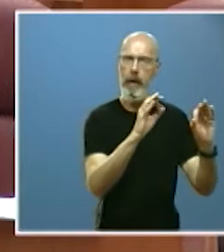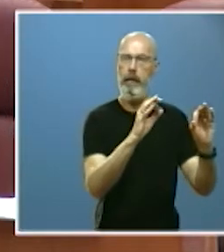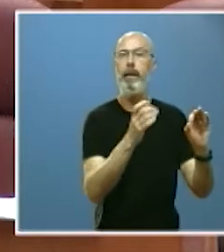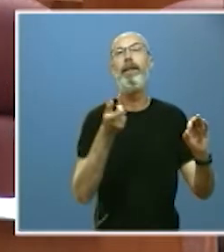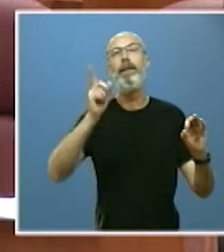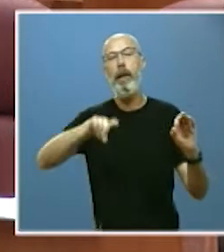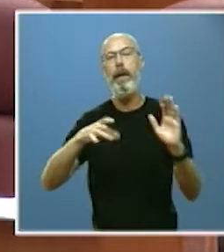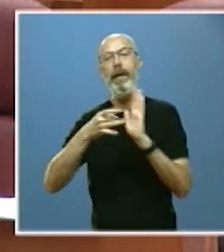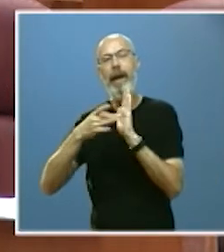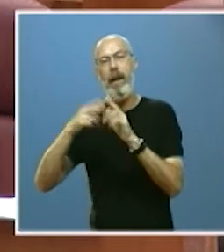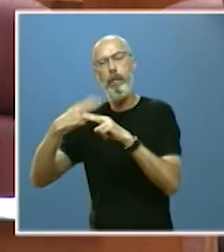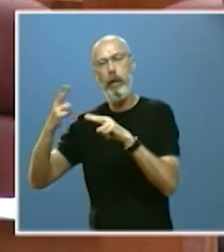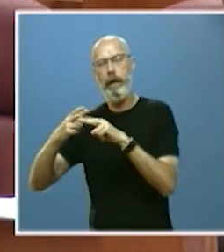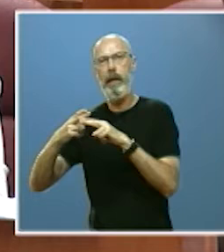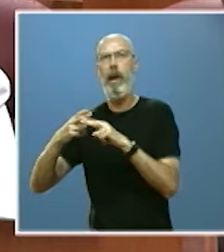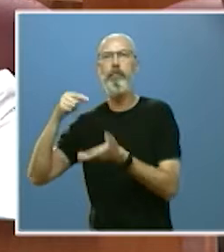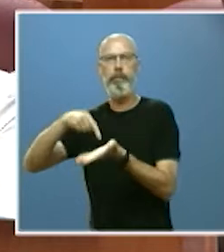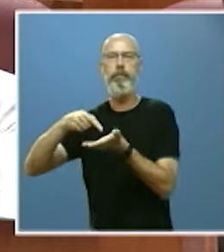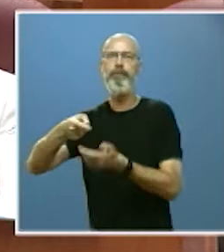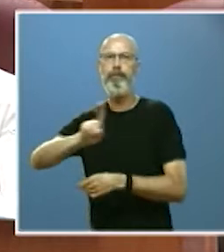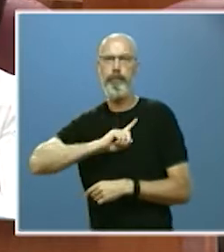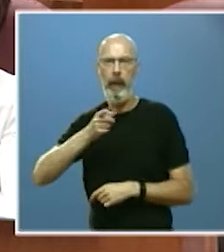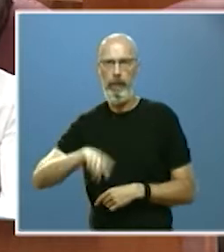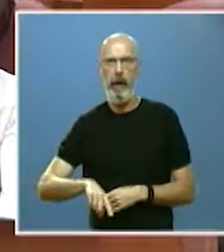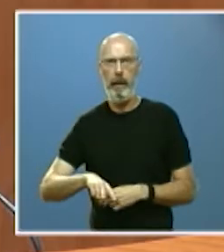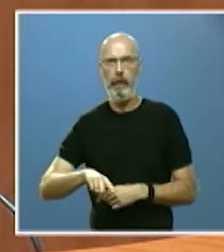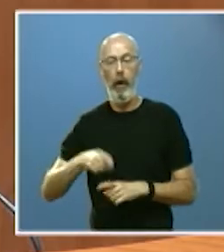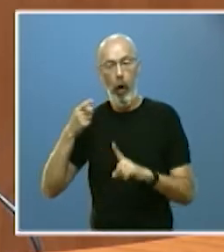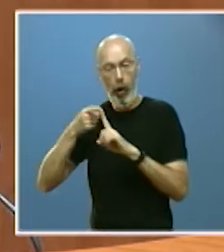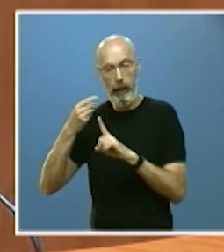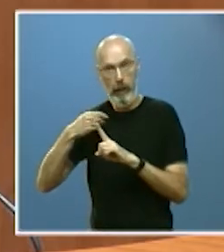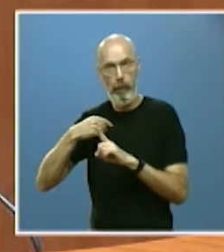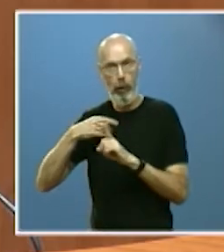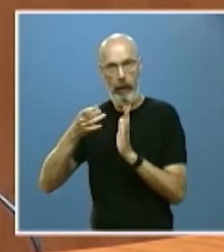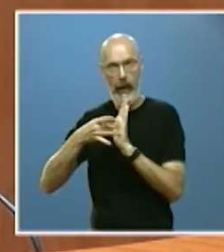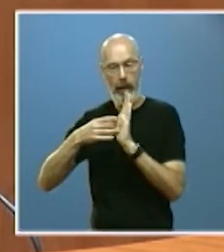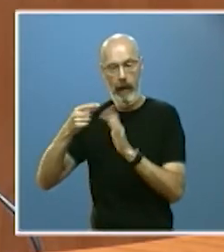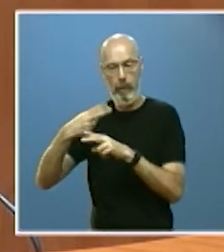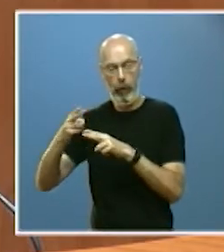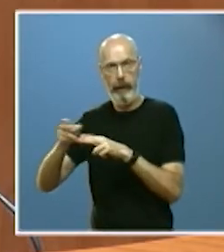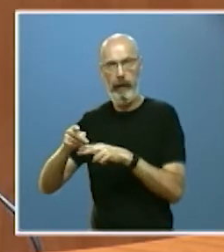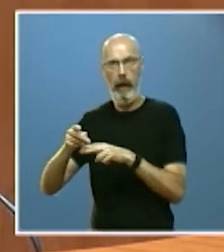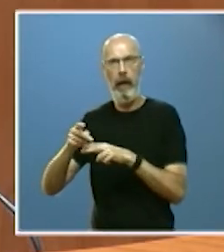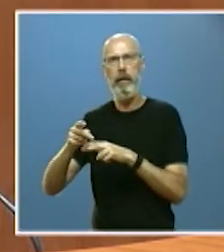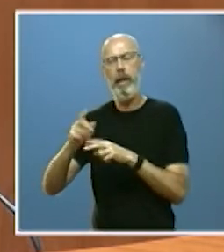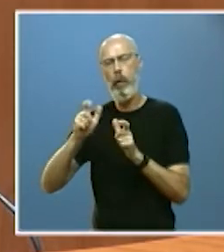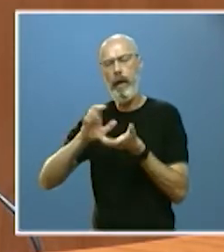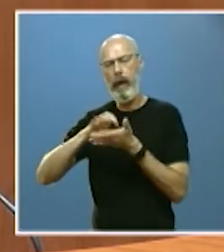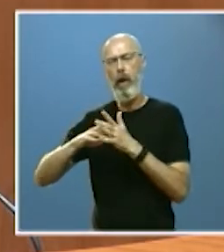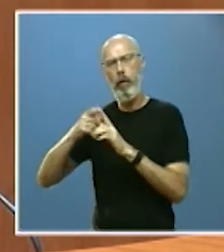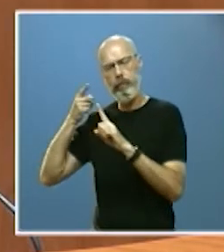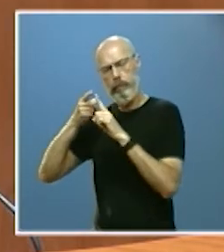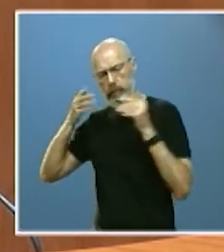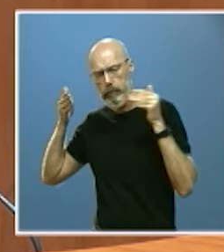calidad de la política este es un objetivo que en los últimos años se ha ocupado a la Junta de Castilla y León y